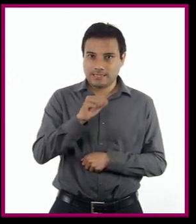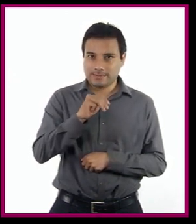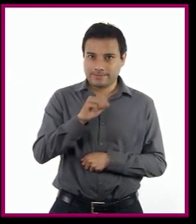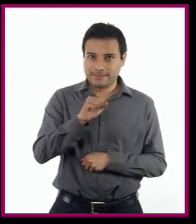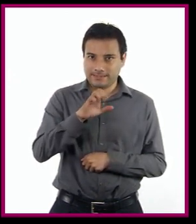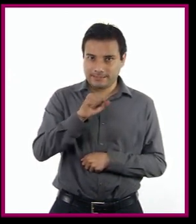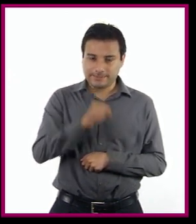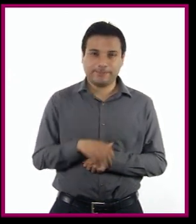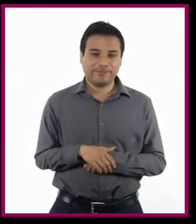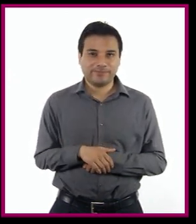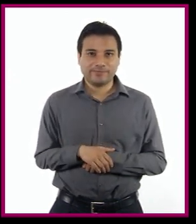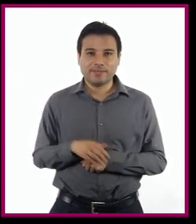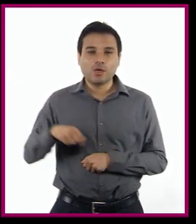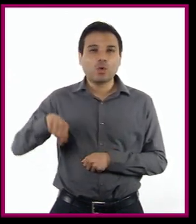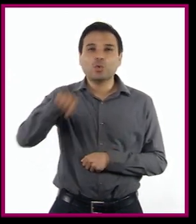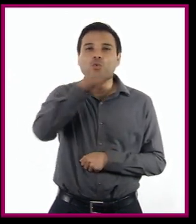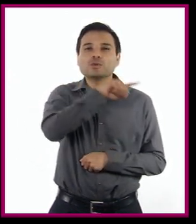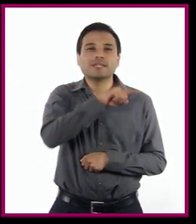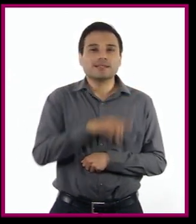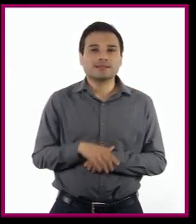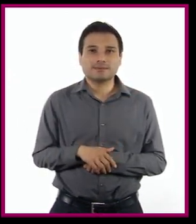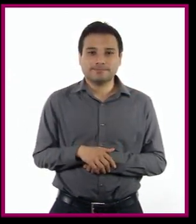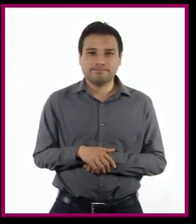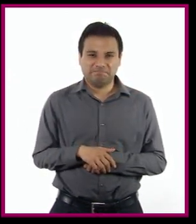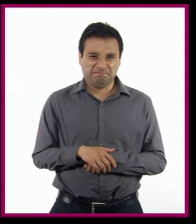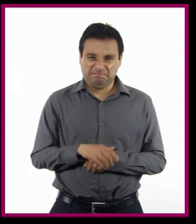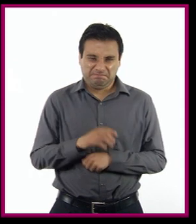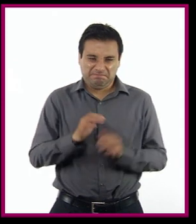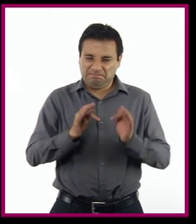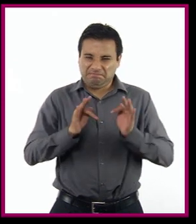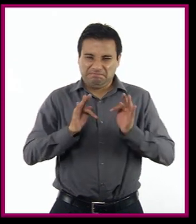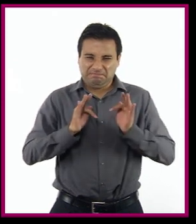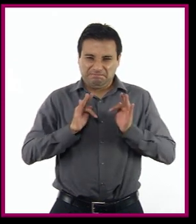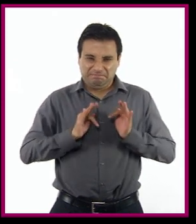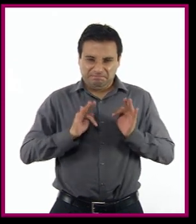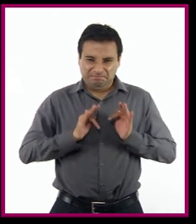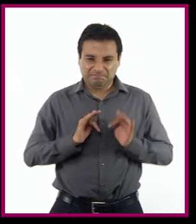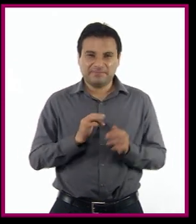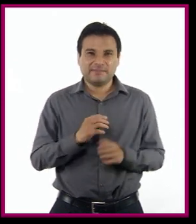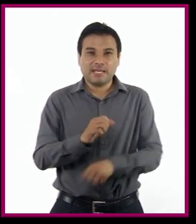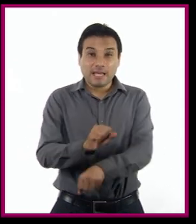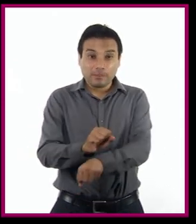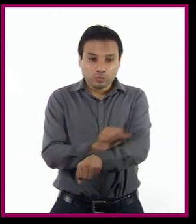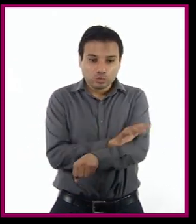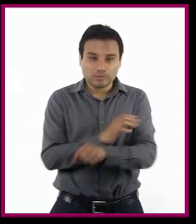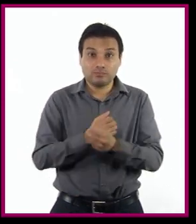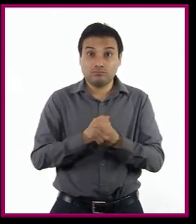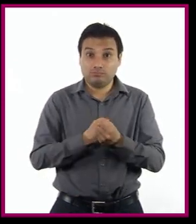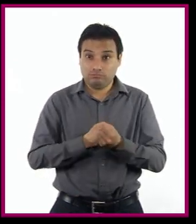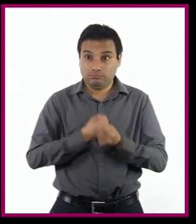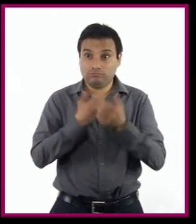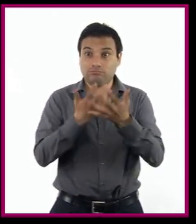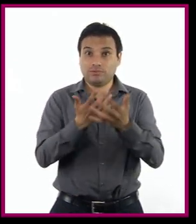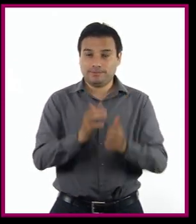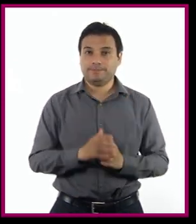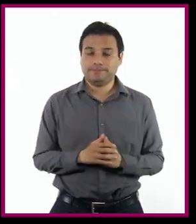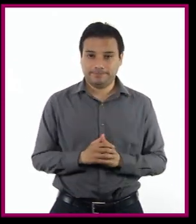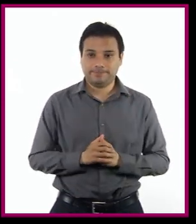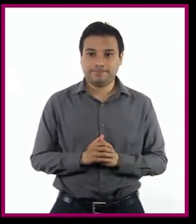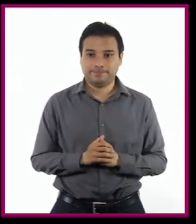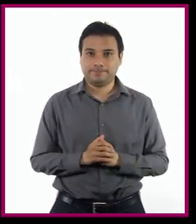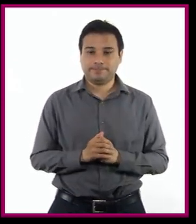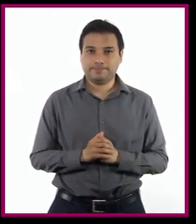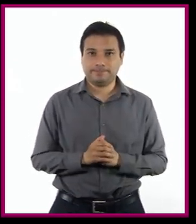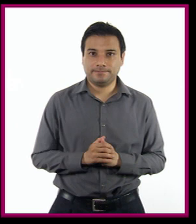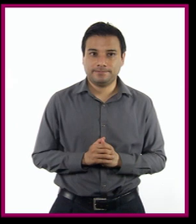déjense llevar y permítanse liberar sus emociones. Comenzamos su sesión de artes de tercer grado.